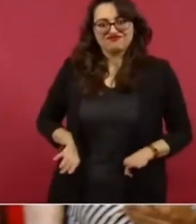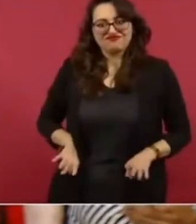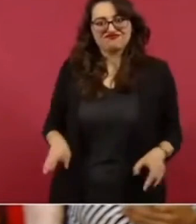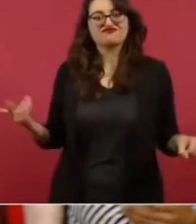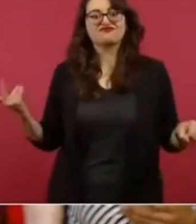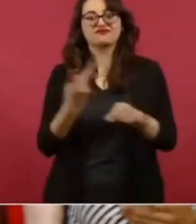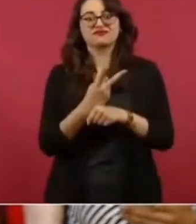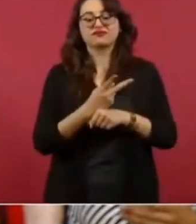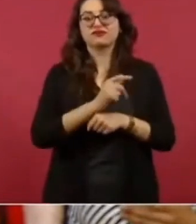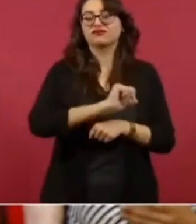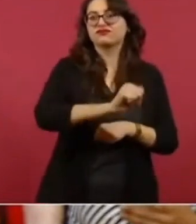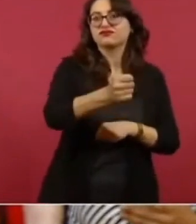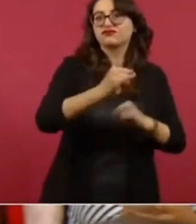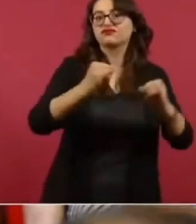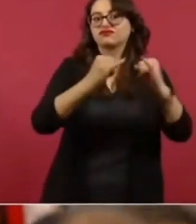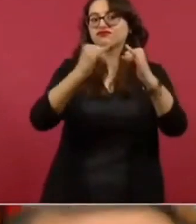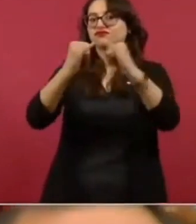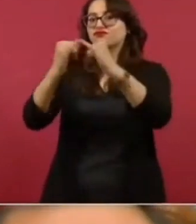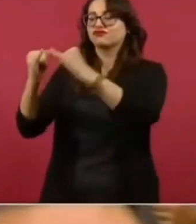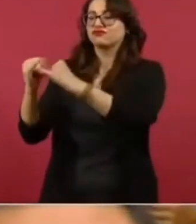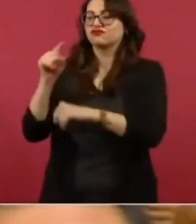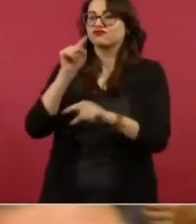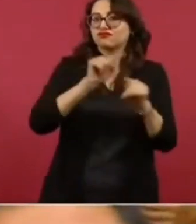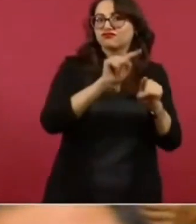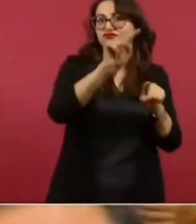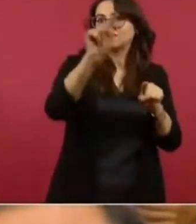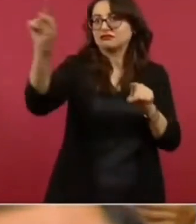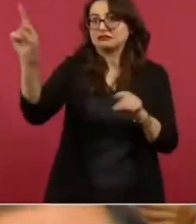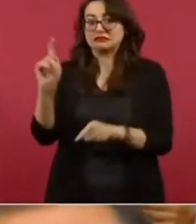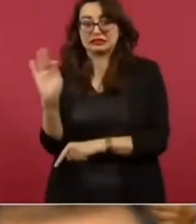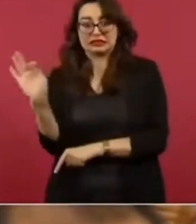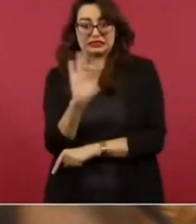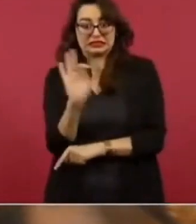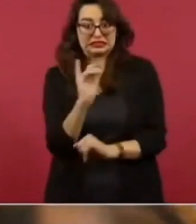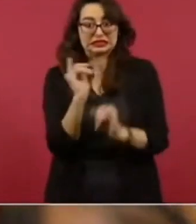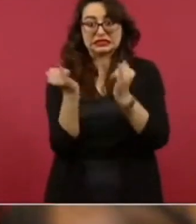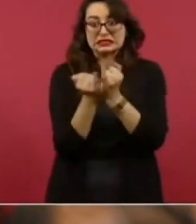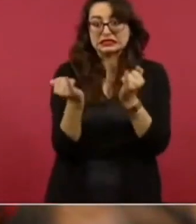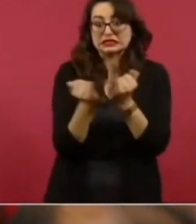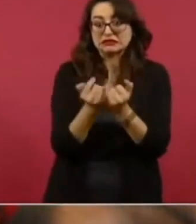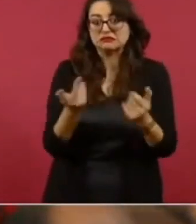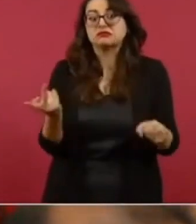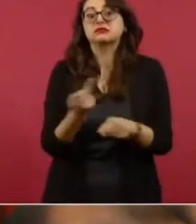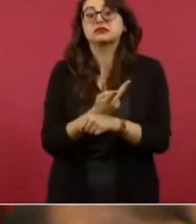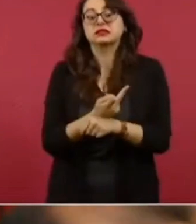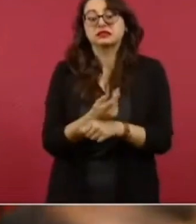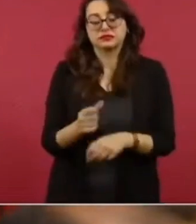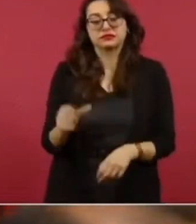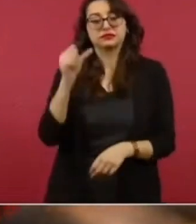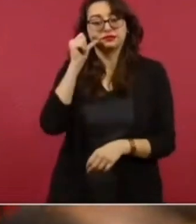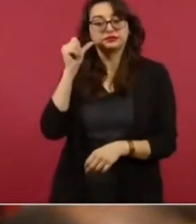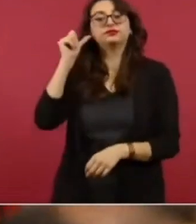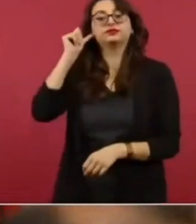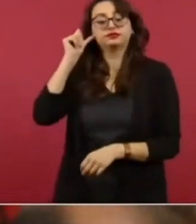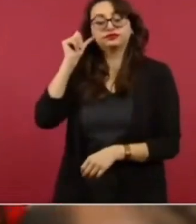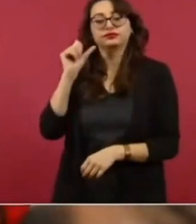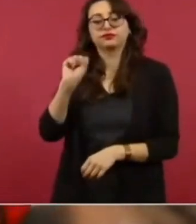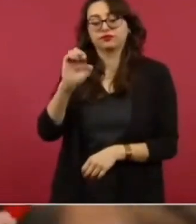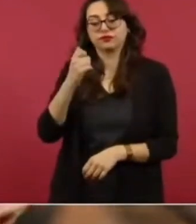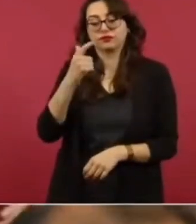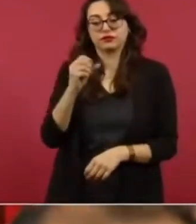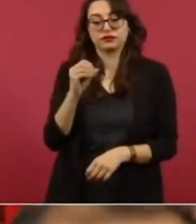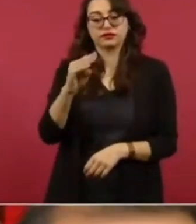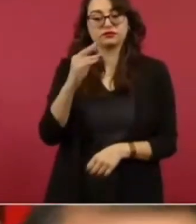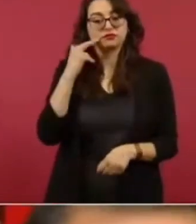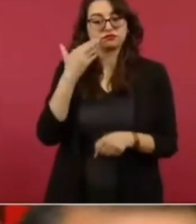no se está presentando en otras estaciones migratorias? Apenas ayer nos comentaba que Gobernación tiene la